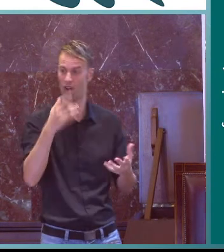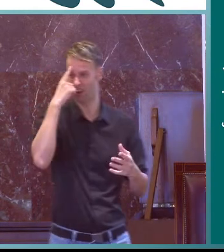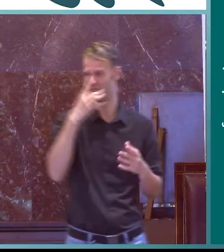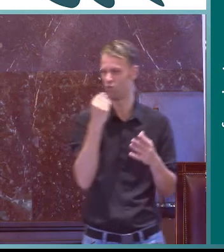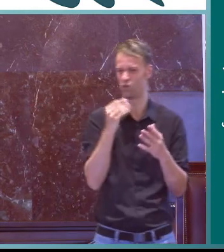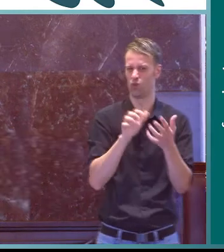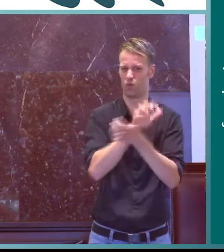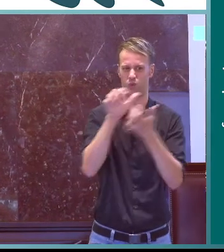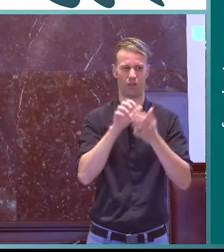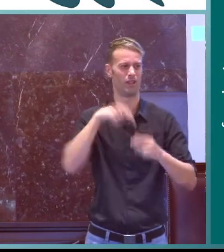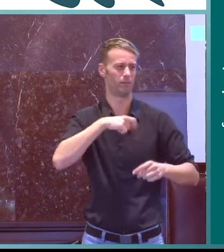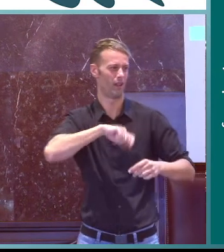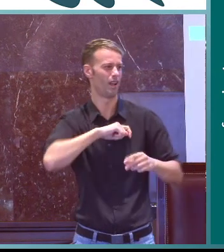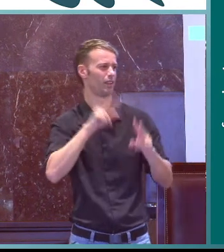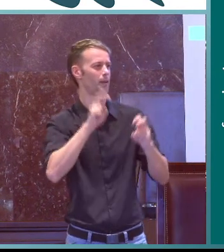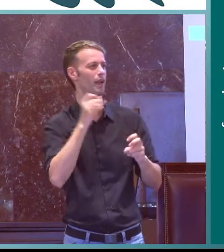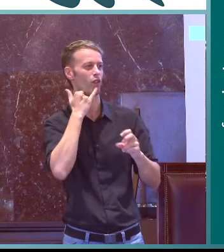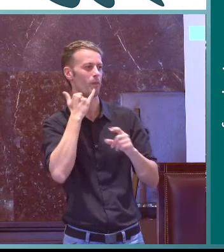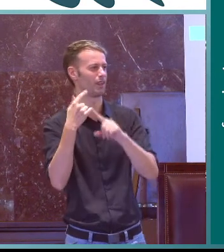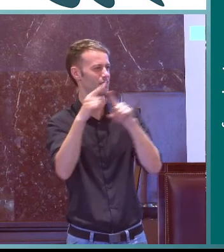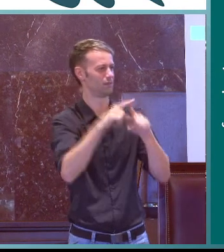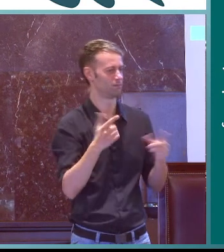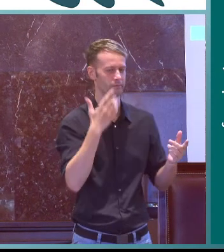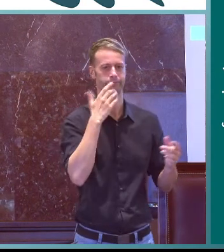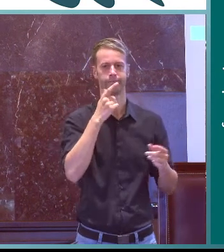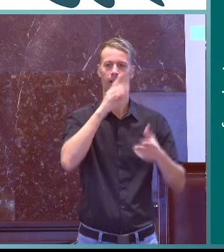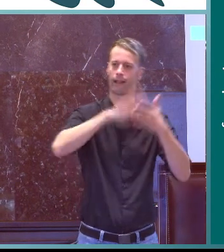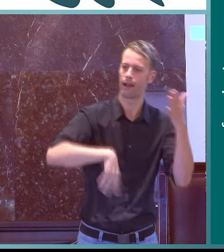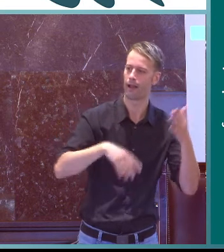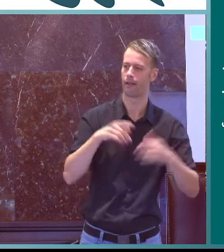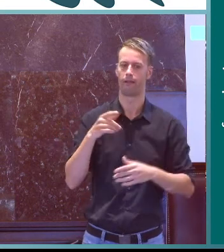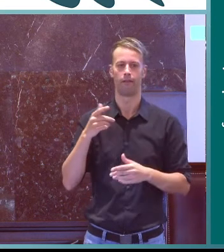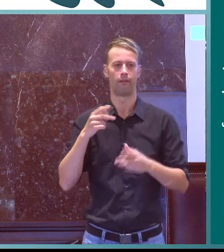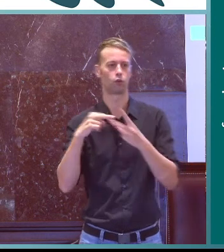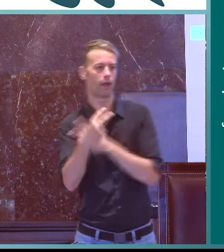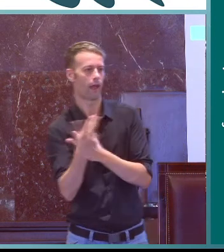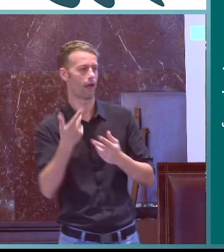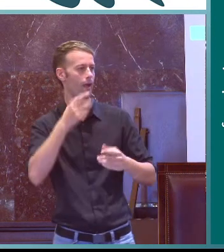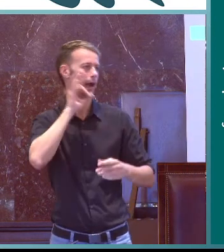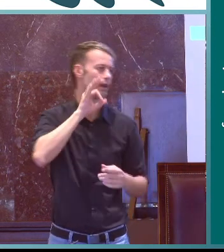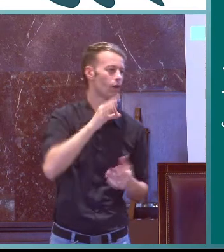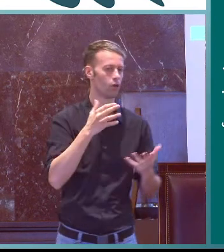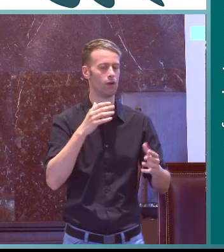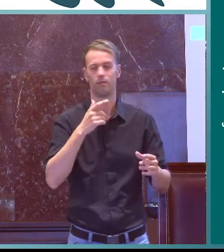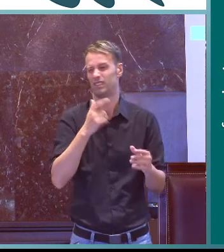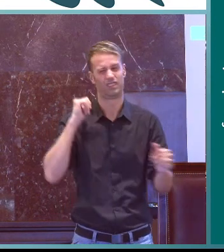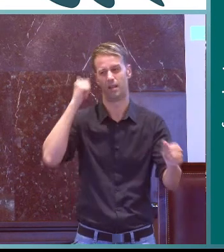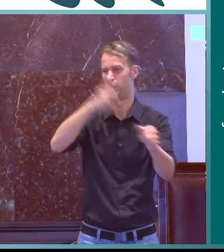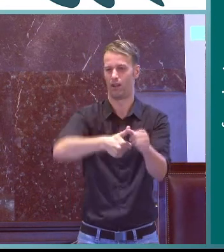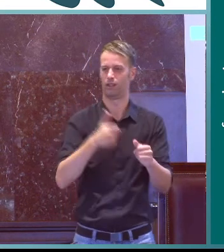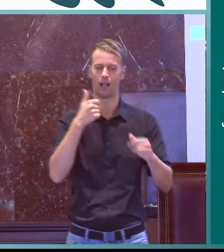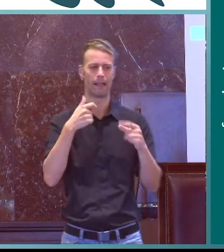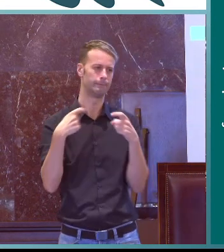parece que influye en que sea todo un poco más ajetreado que sea más difícil o que esté más liado pues por ejemplo en